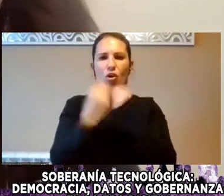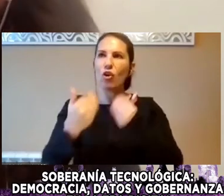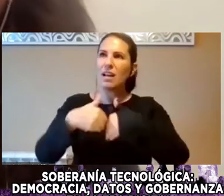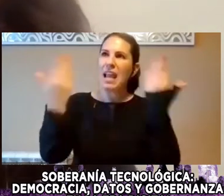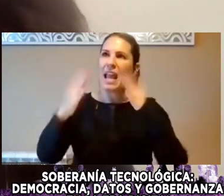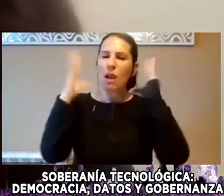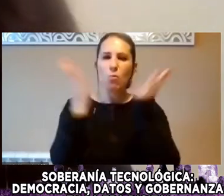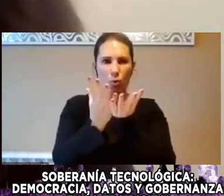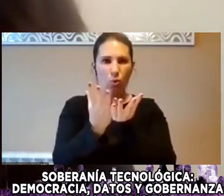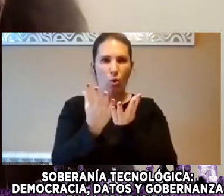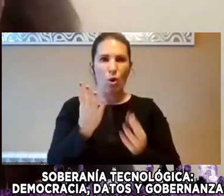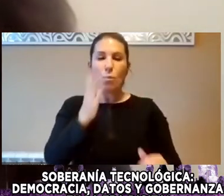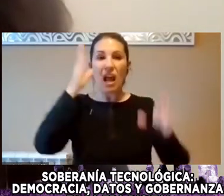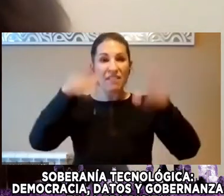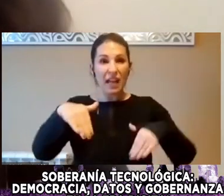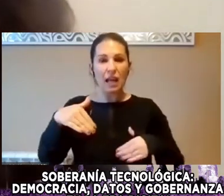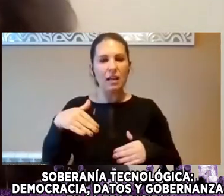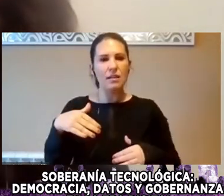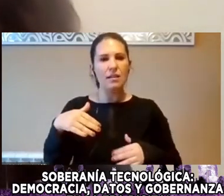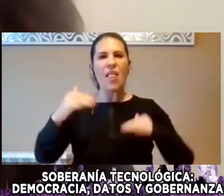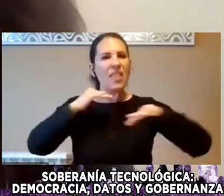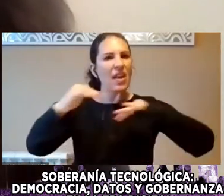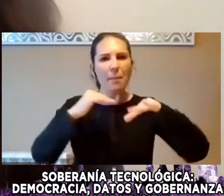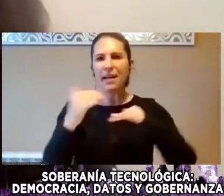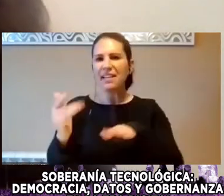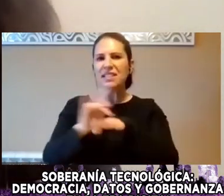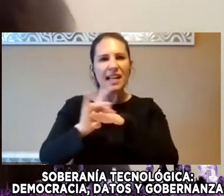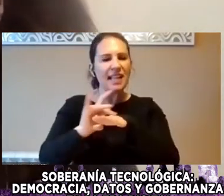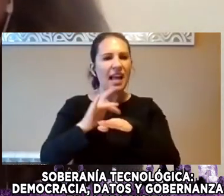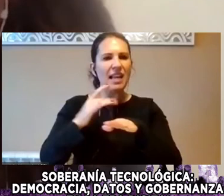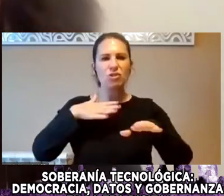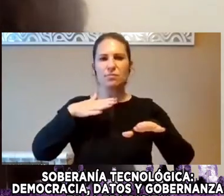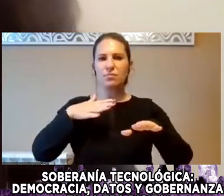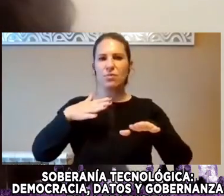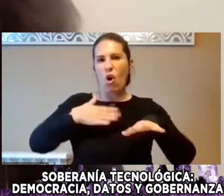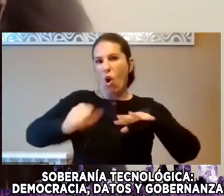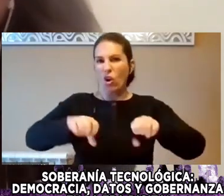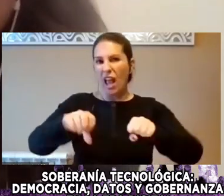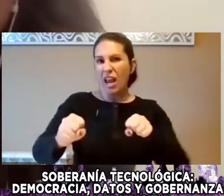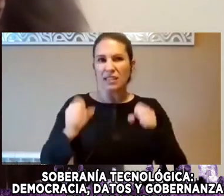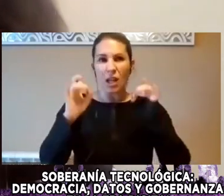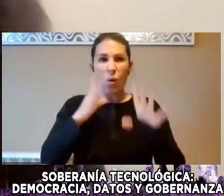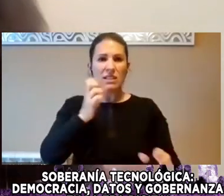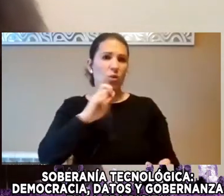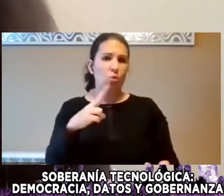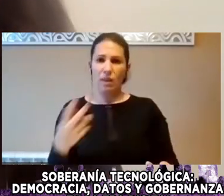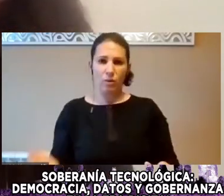Exactamente Las mismas Dinámicas Digitales Coloniales Que Adopta Estados Unidos